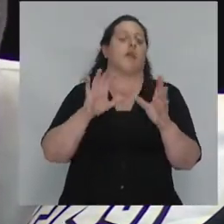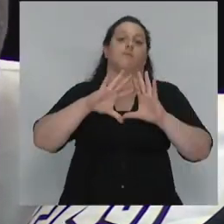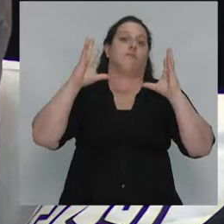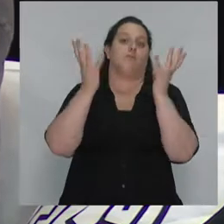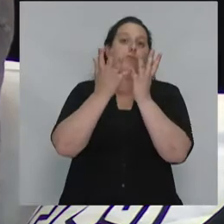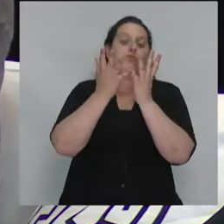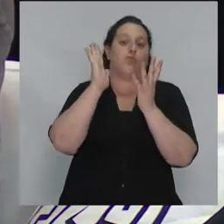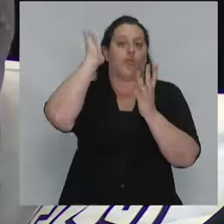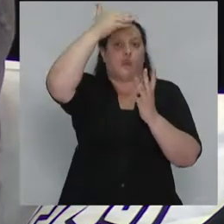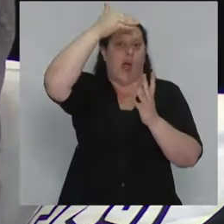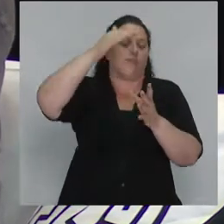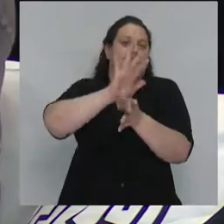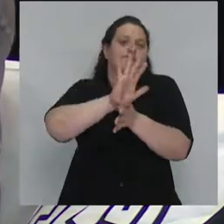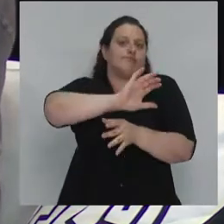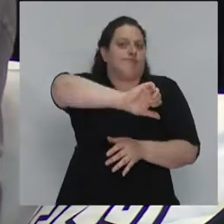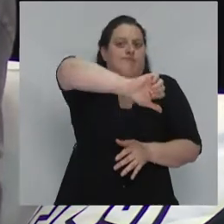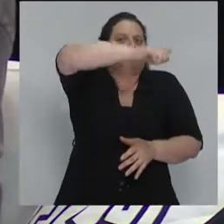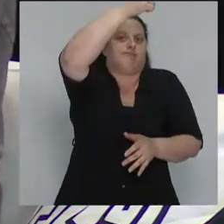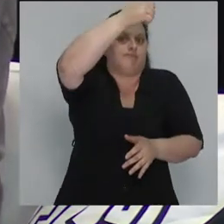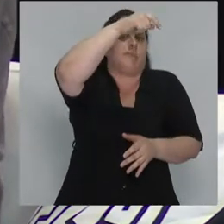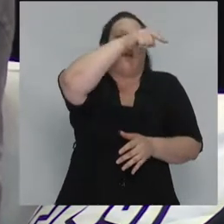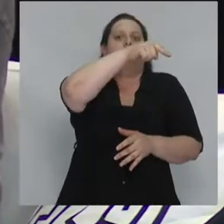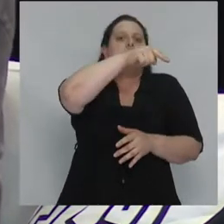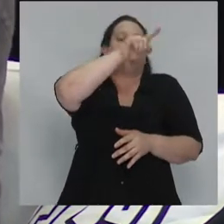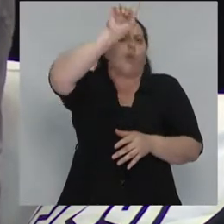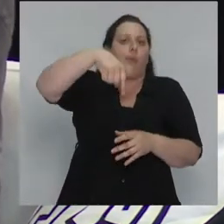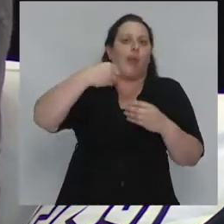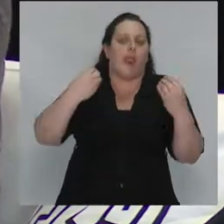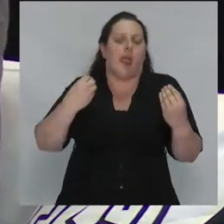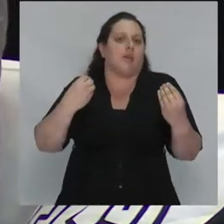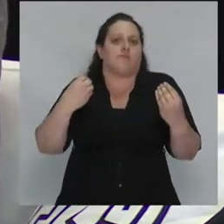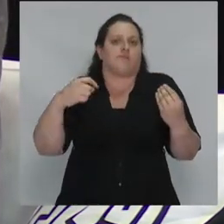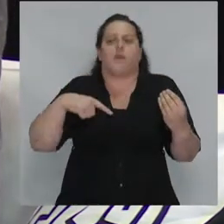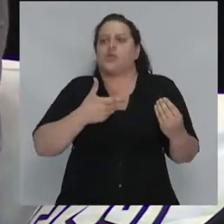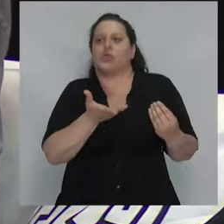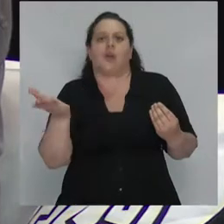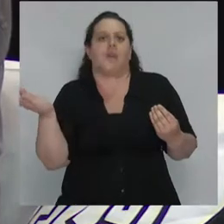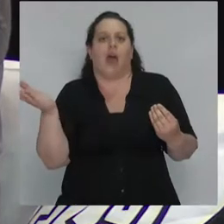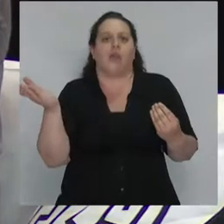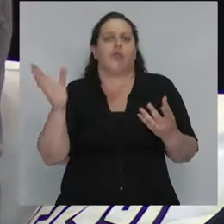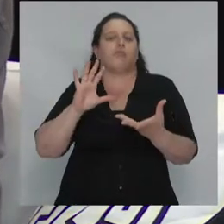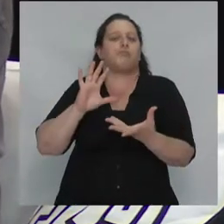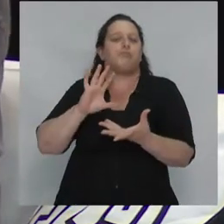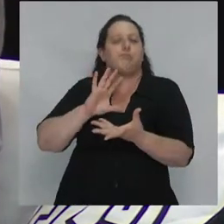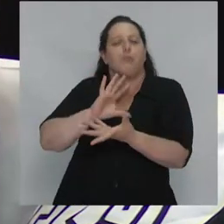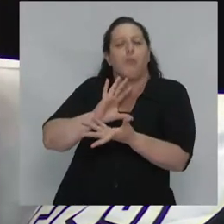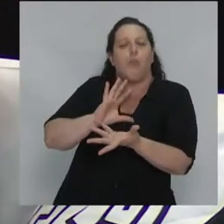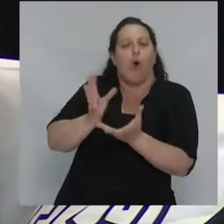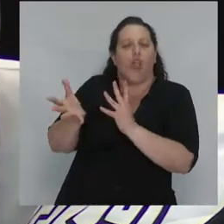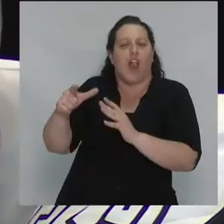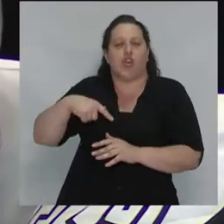representa una explosión social del modelo social del